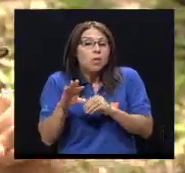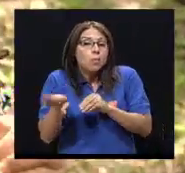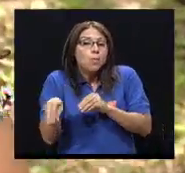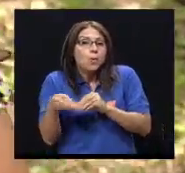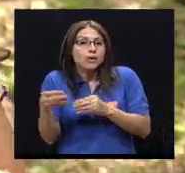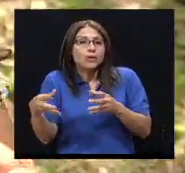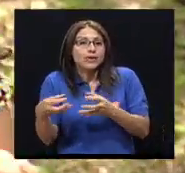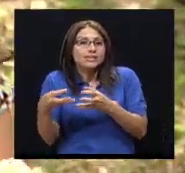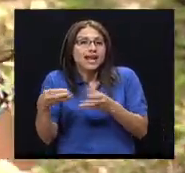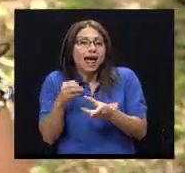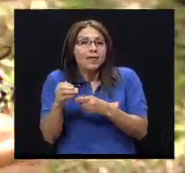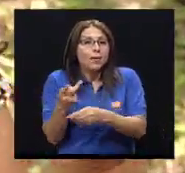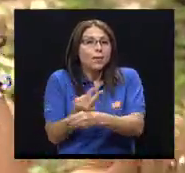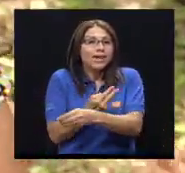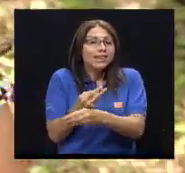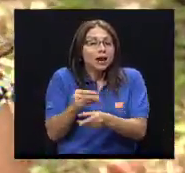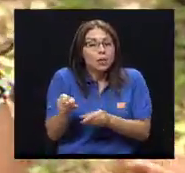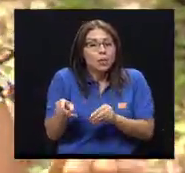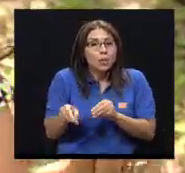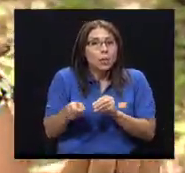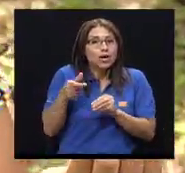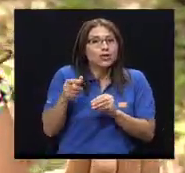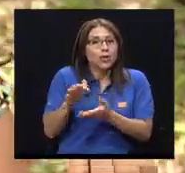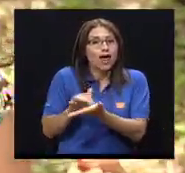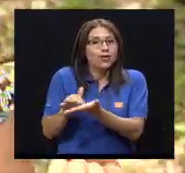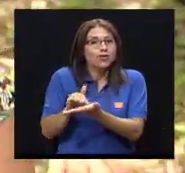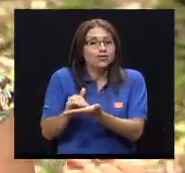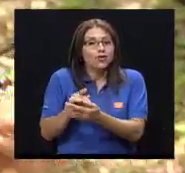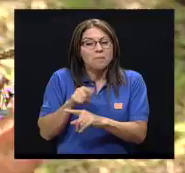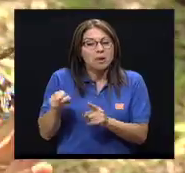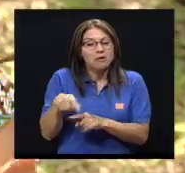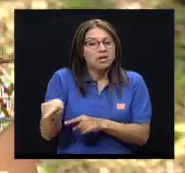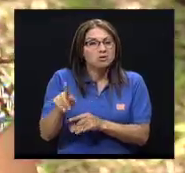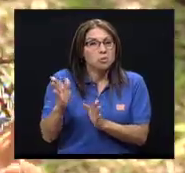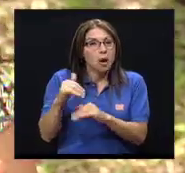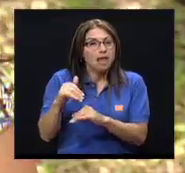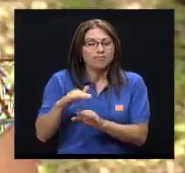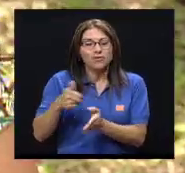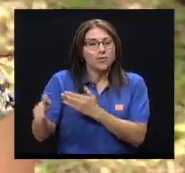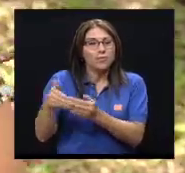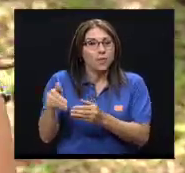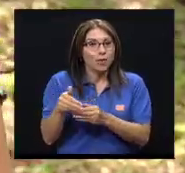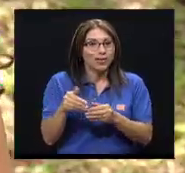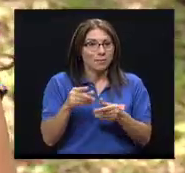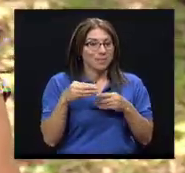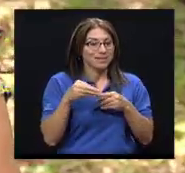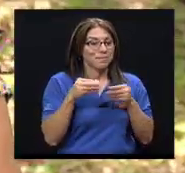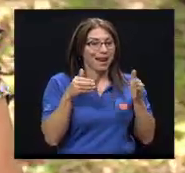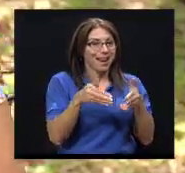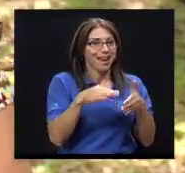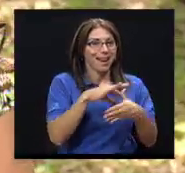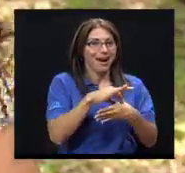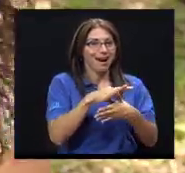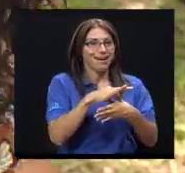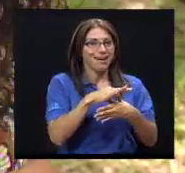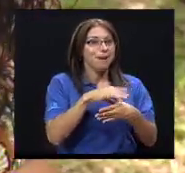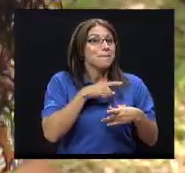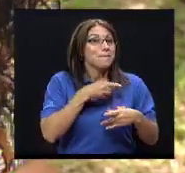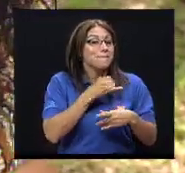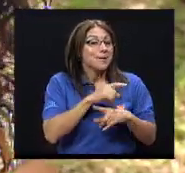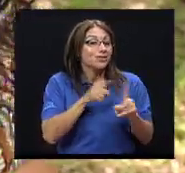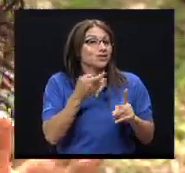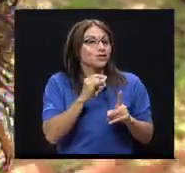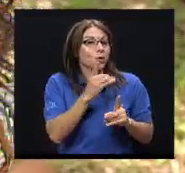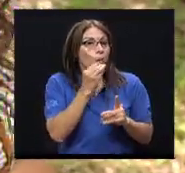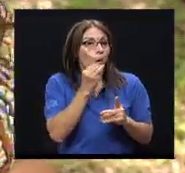de arroz, pero si esas cosas no están, veces tampoco importa, ¿verdad? Pero entonces, en este caso, ya sacamos la carne, tenemos que darle valor al